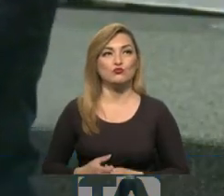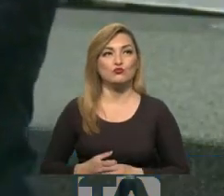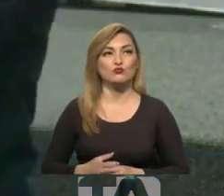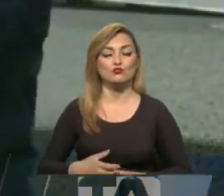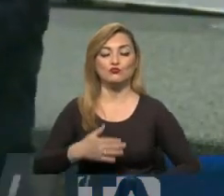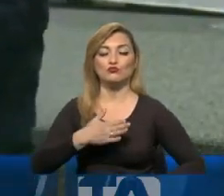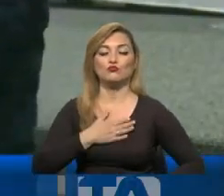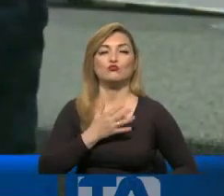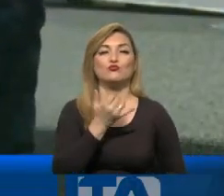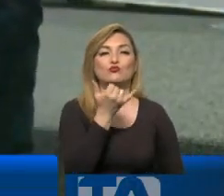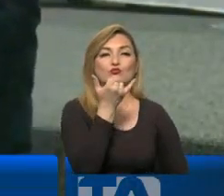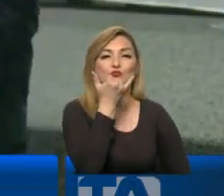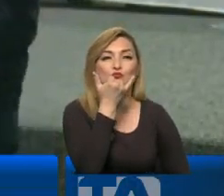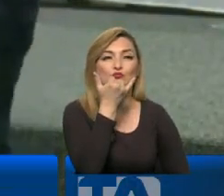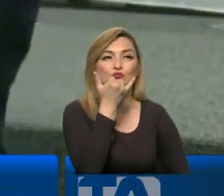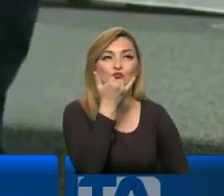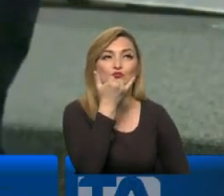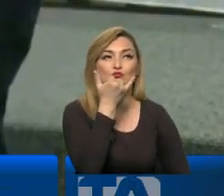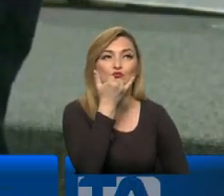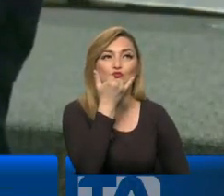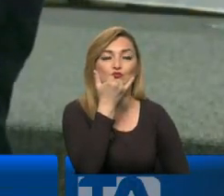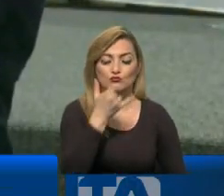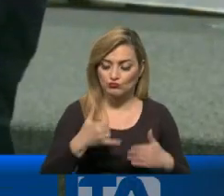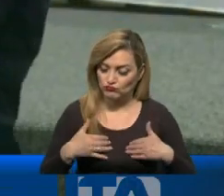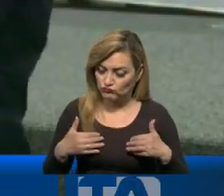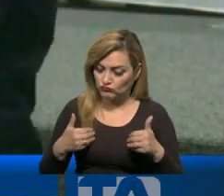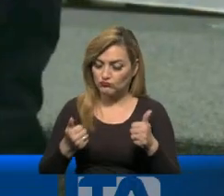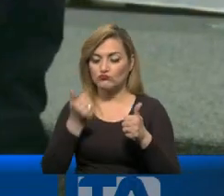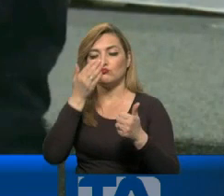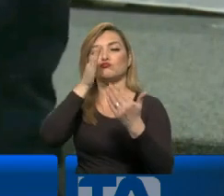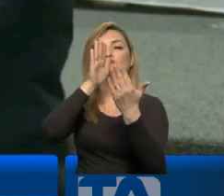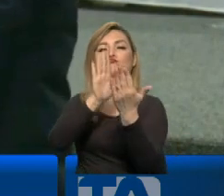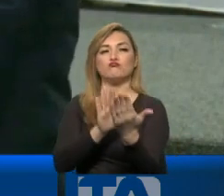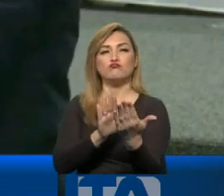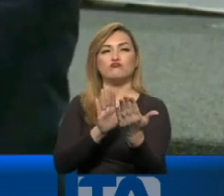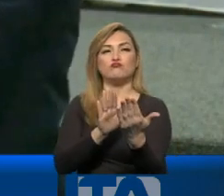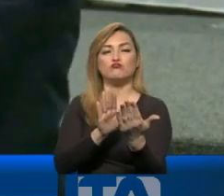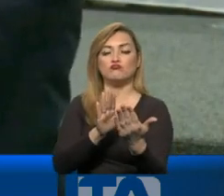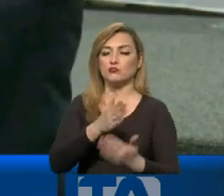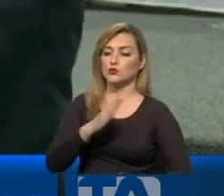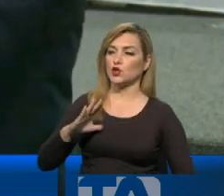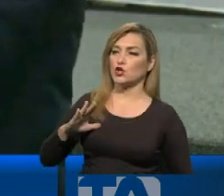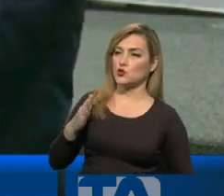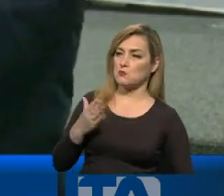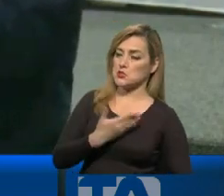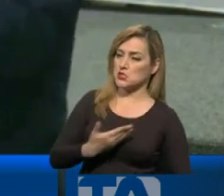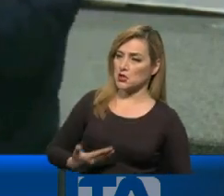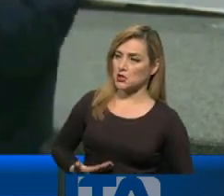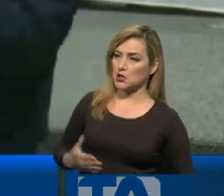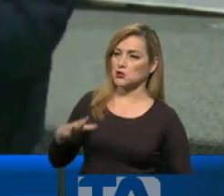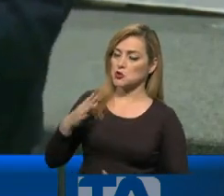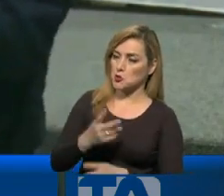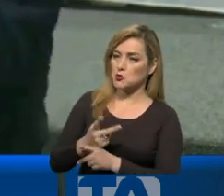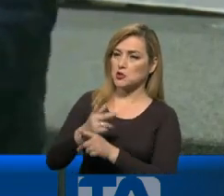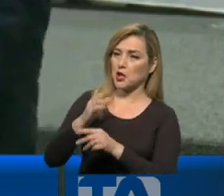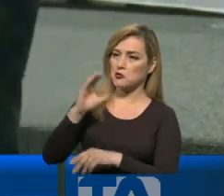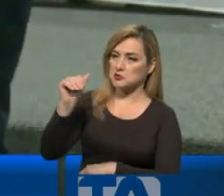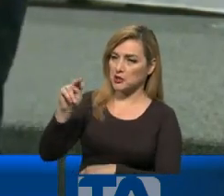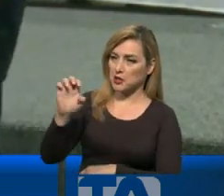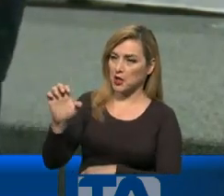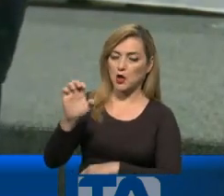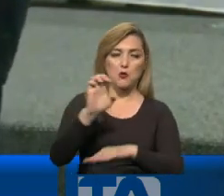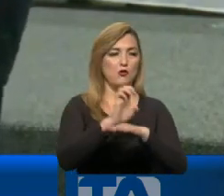equivocado, con toda valentía, diré, señora presidenta, señores consejeros, Ecuador,